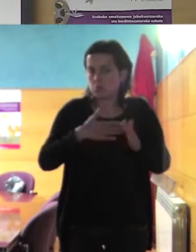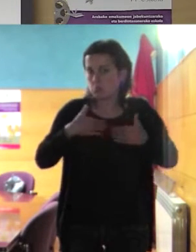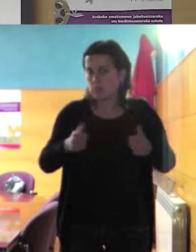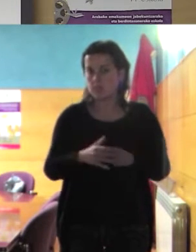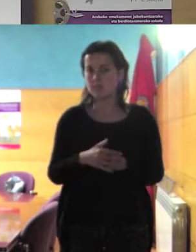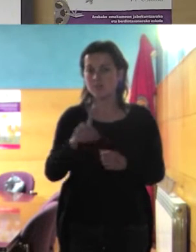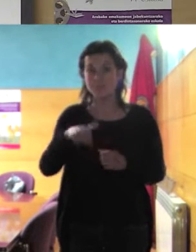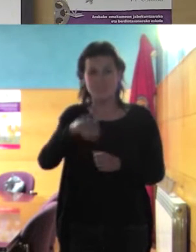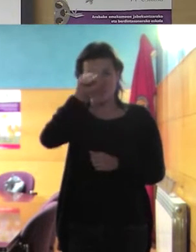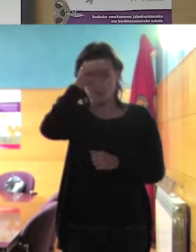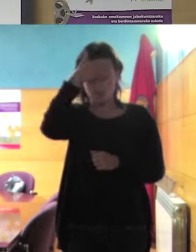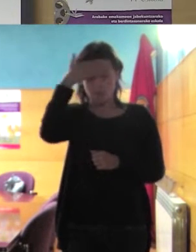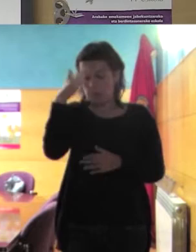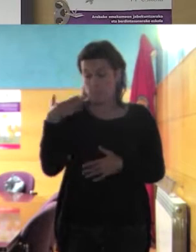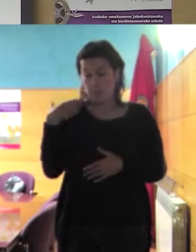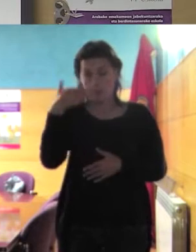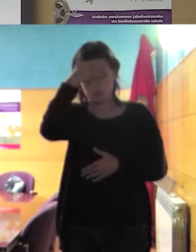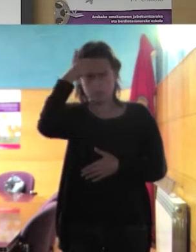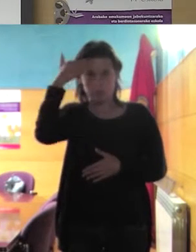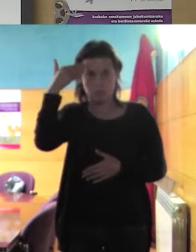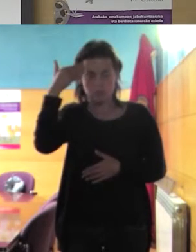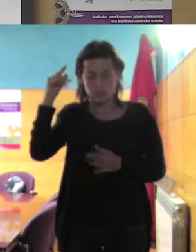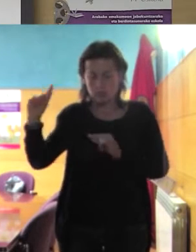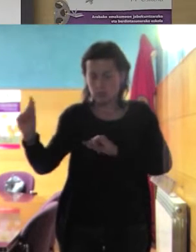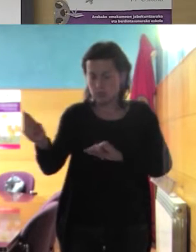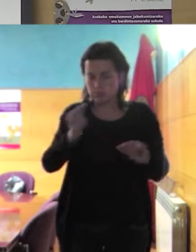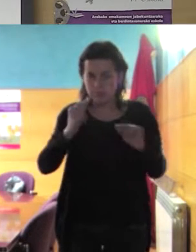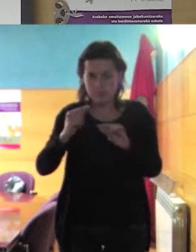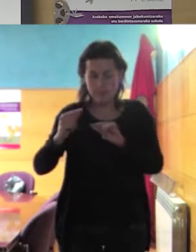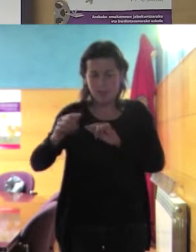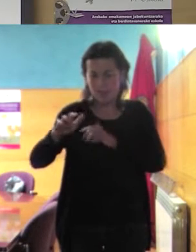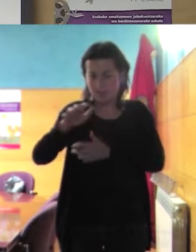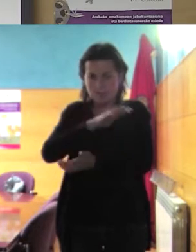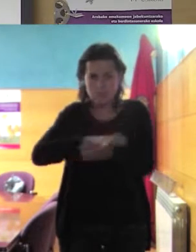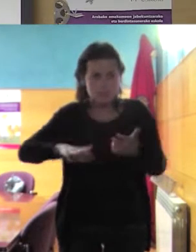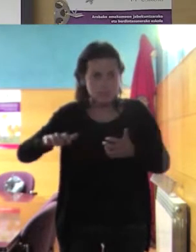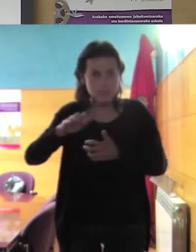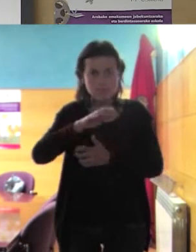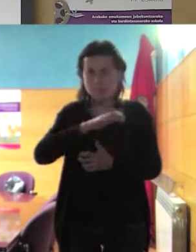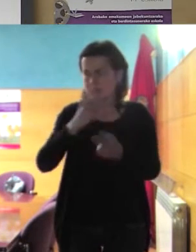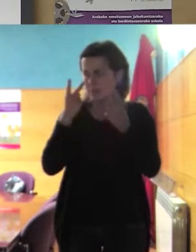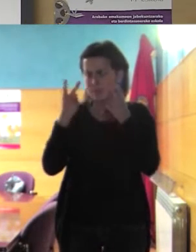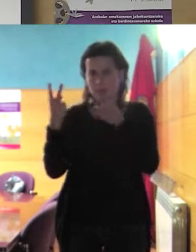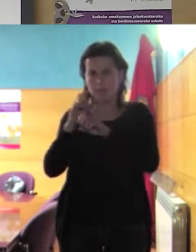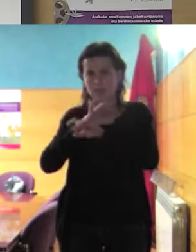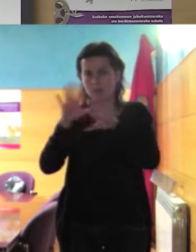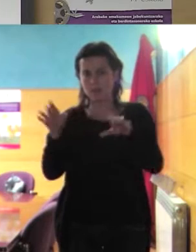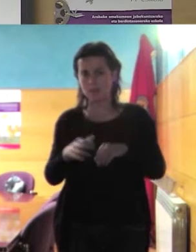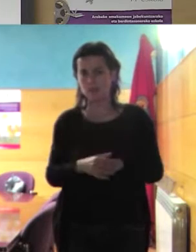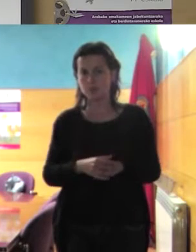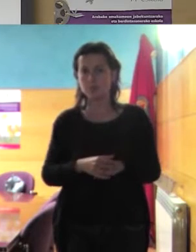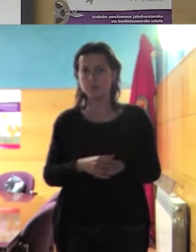de una violencia yo creo terrible y simbólica también terrible que están aquí por ejemplo una mujer